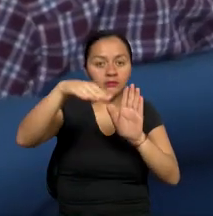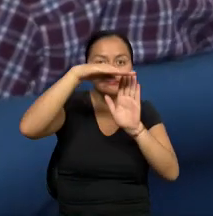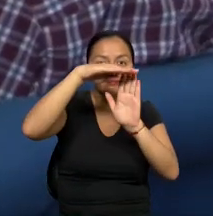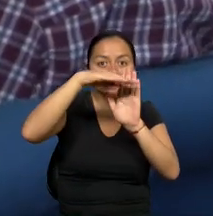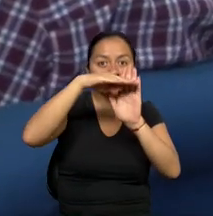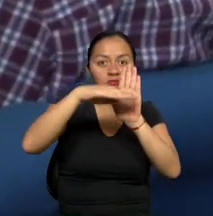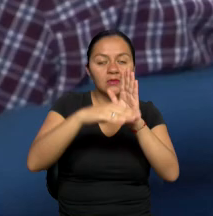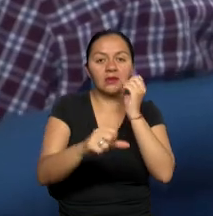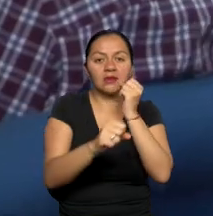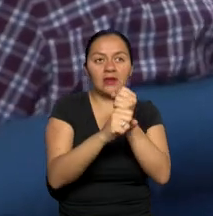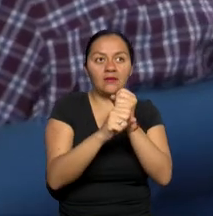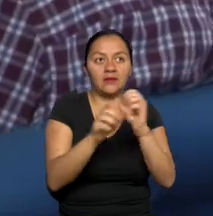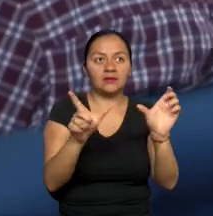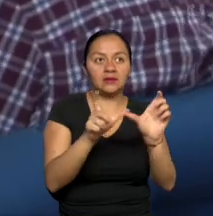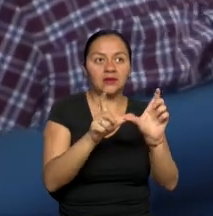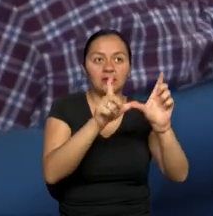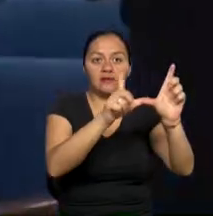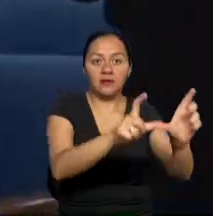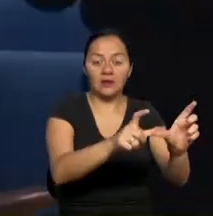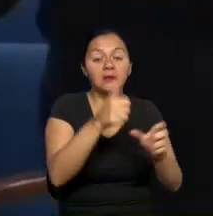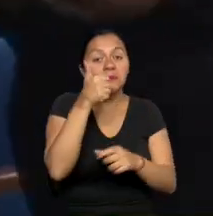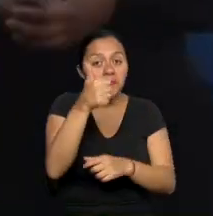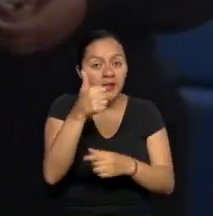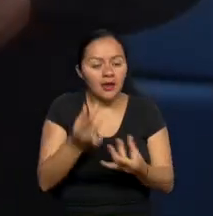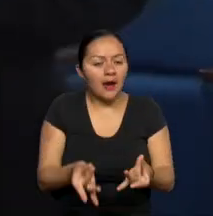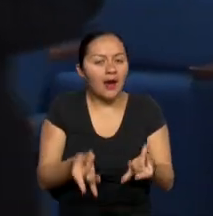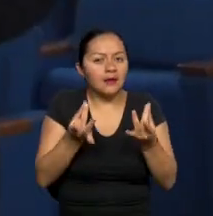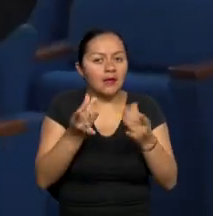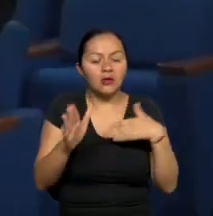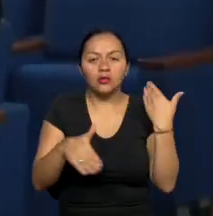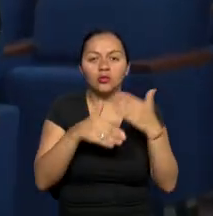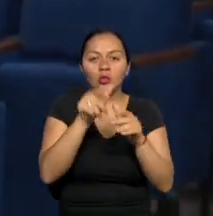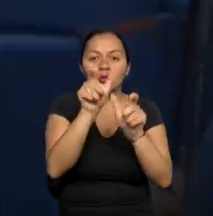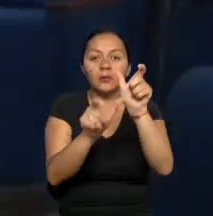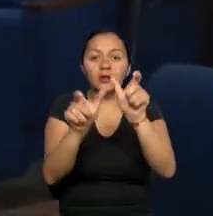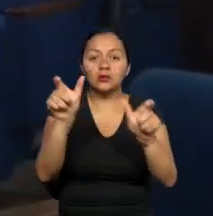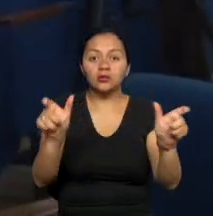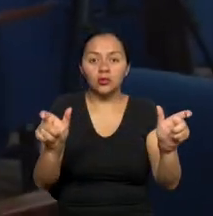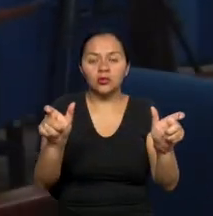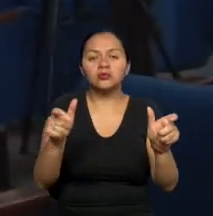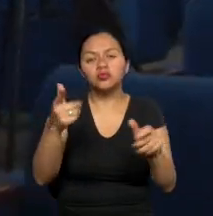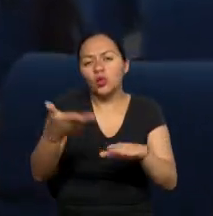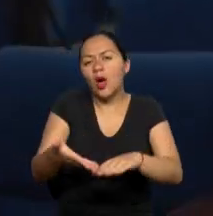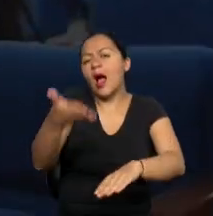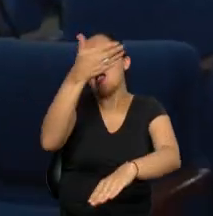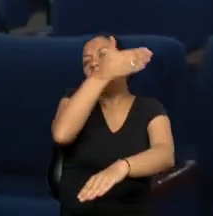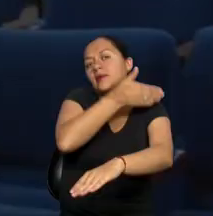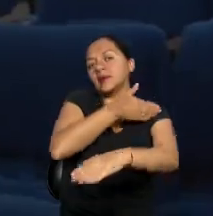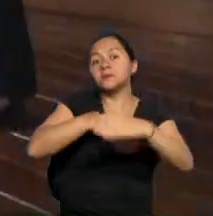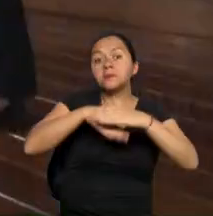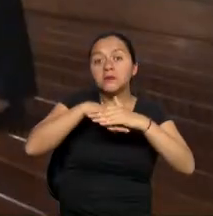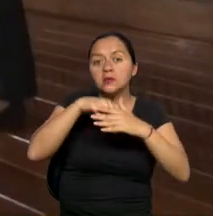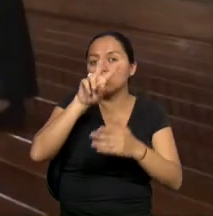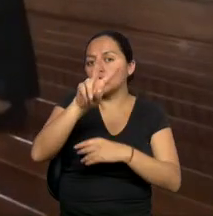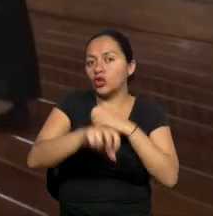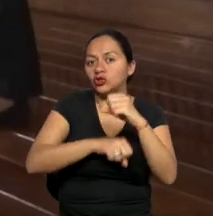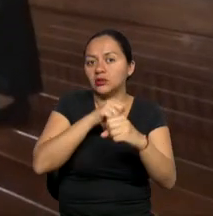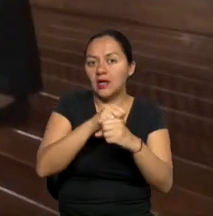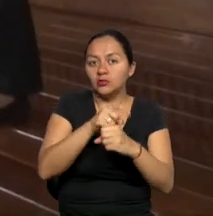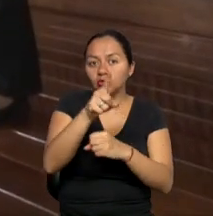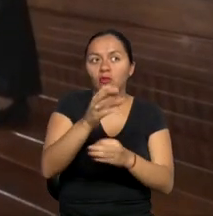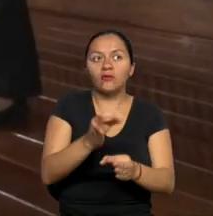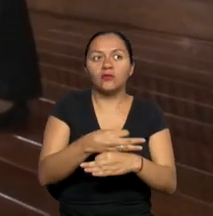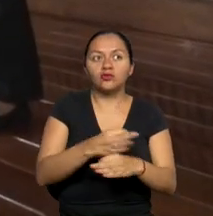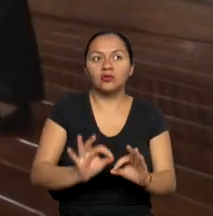para certificar, bajo estándares de calidad, a las personas que vienen desempeñando por un mínimo de dos años el rol de